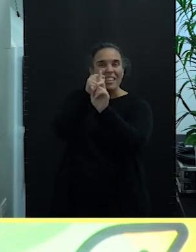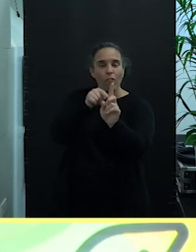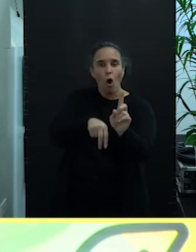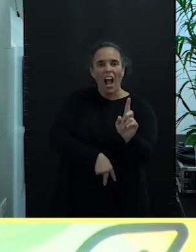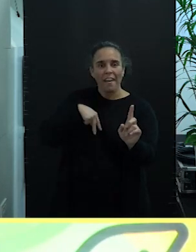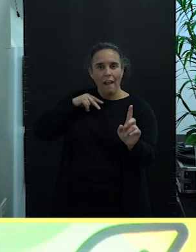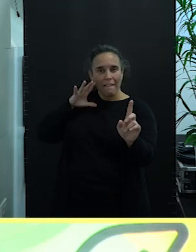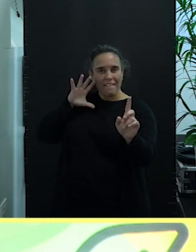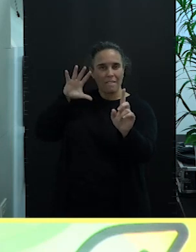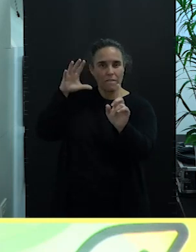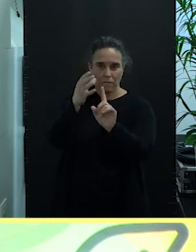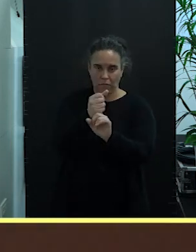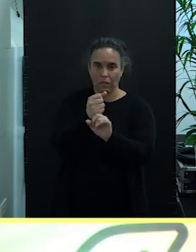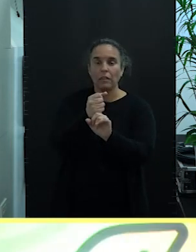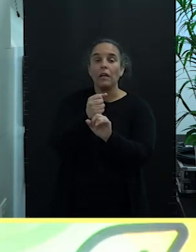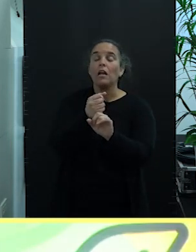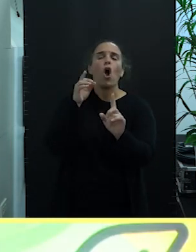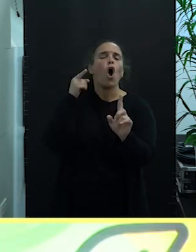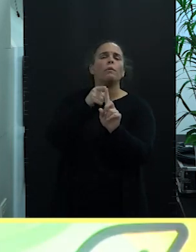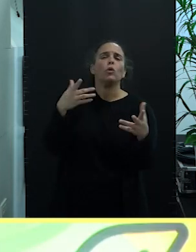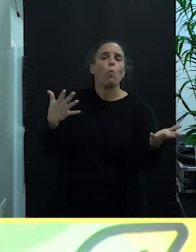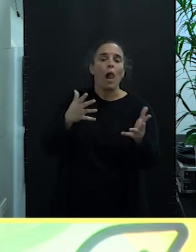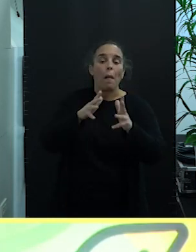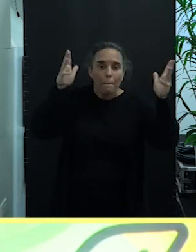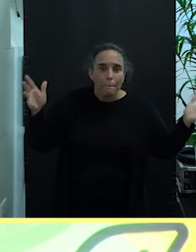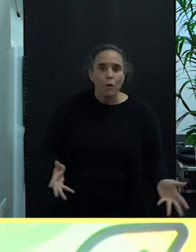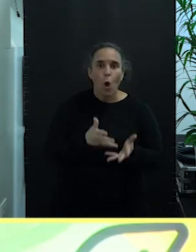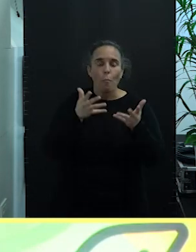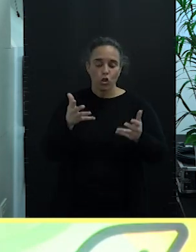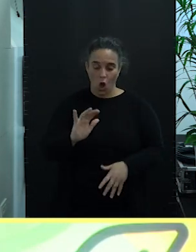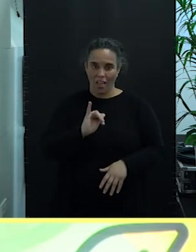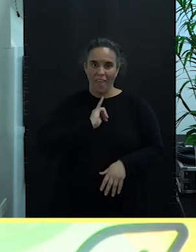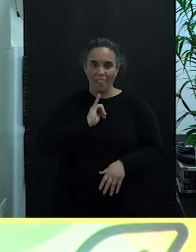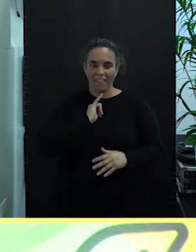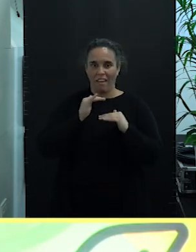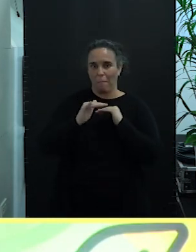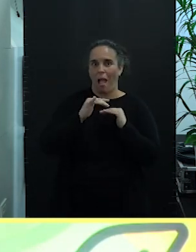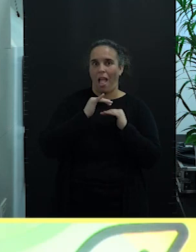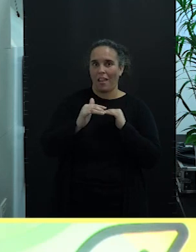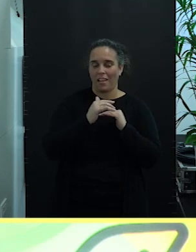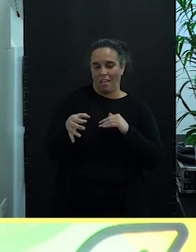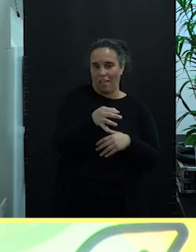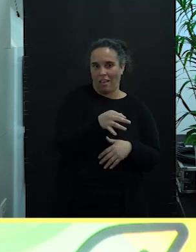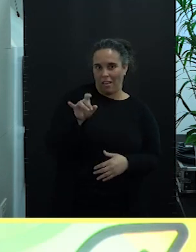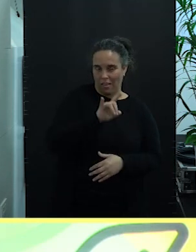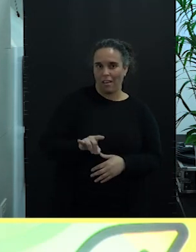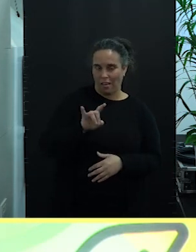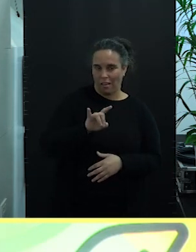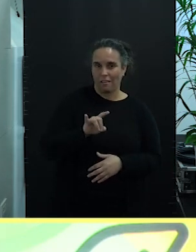este caso es la promoción de la identidad marítima del archipiélago.